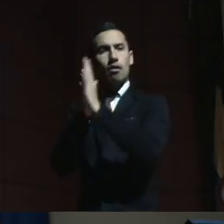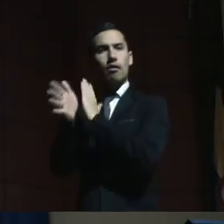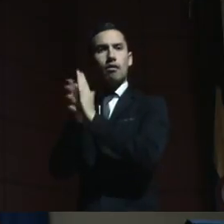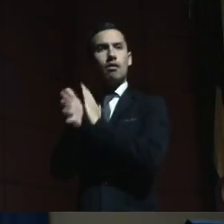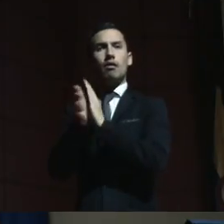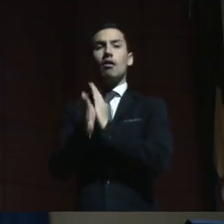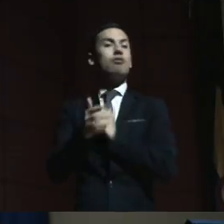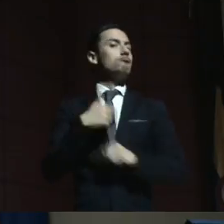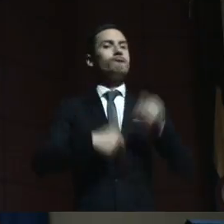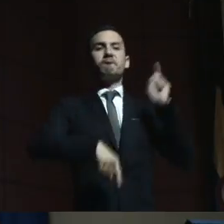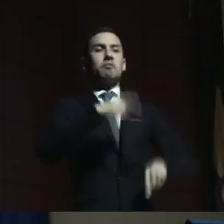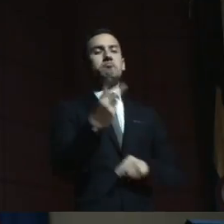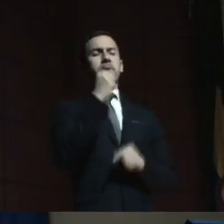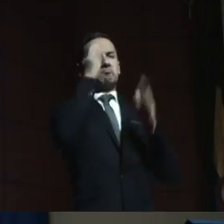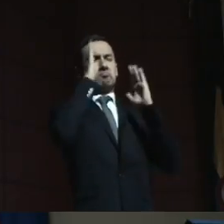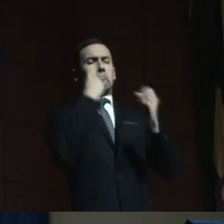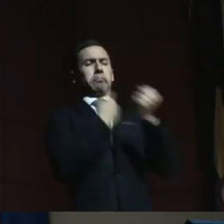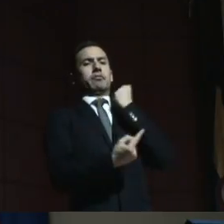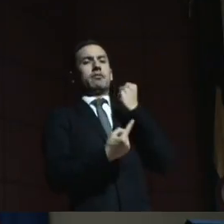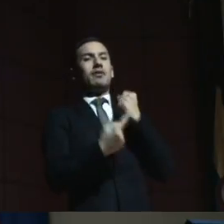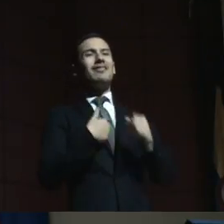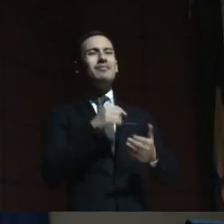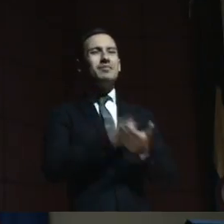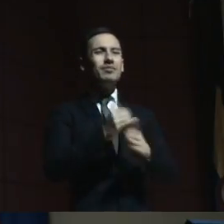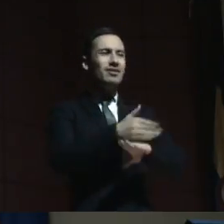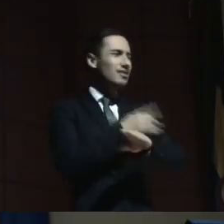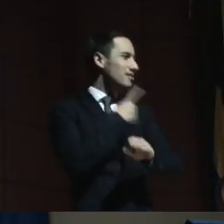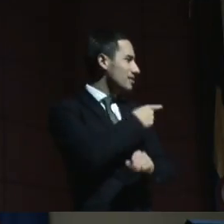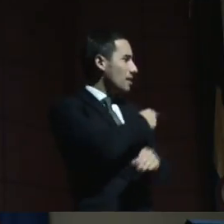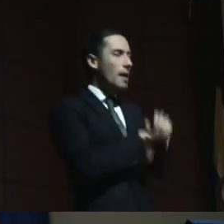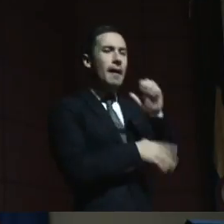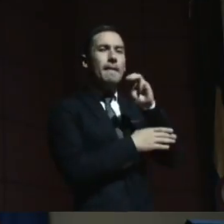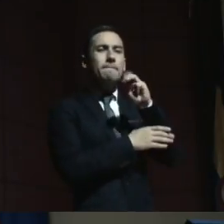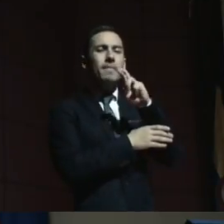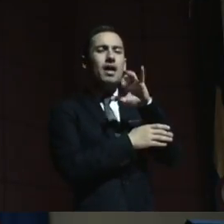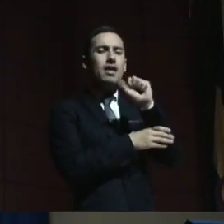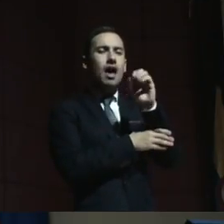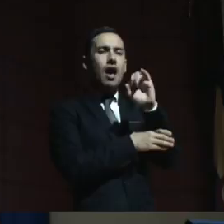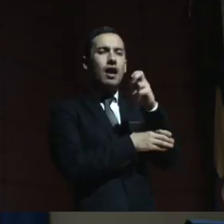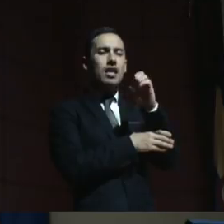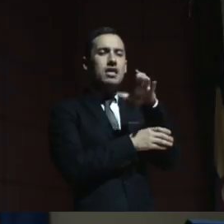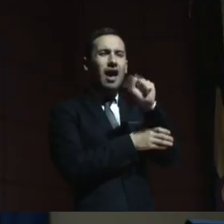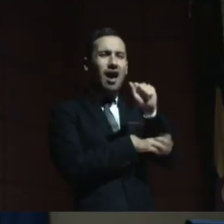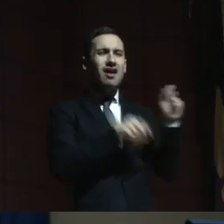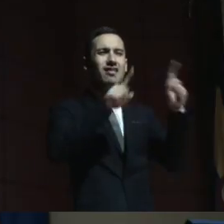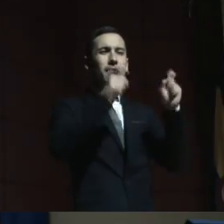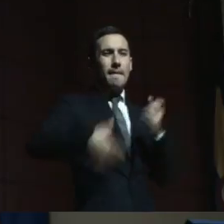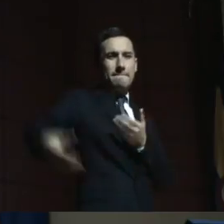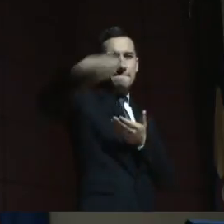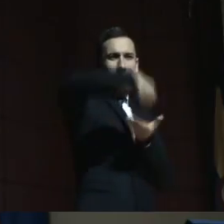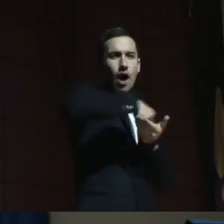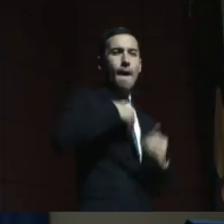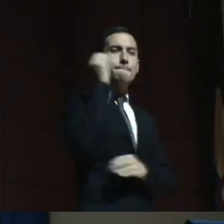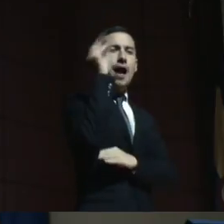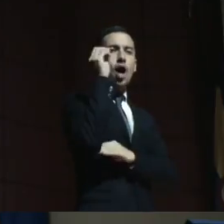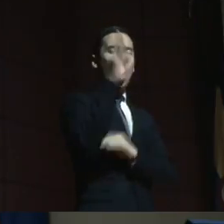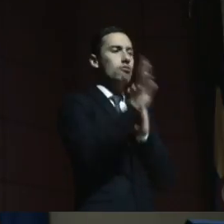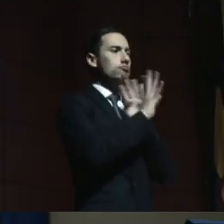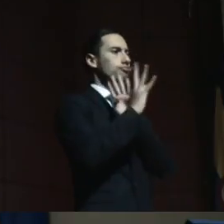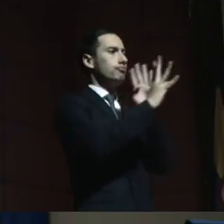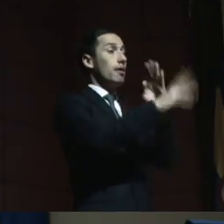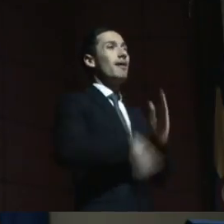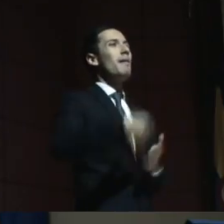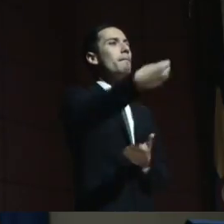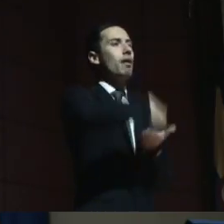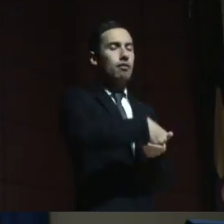no fueron tenidos en cuenta y lo que nos cuenta María Angélica con el tema de los pagos en los bancos, ¿sí? A veces ellos